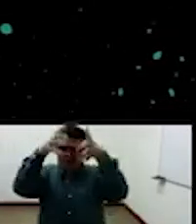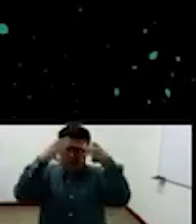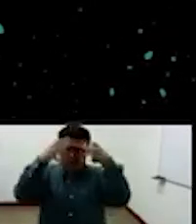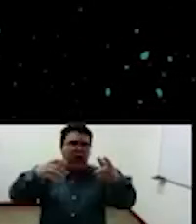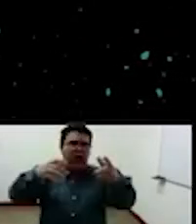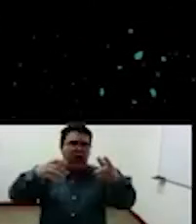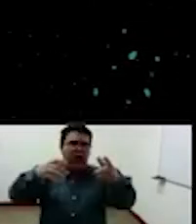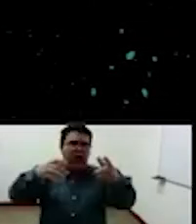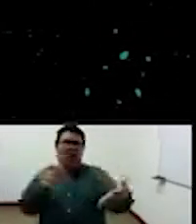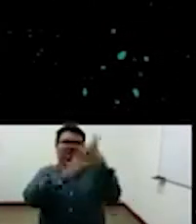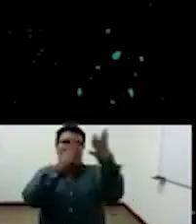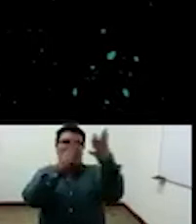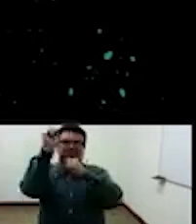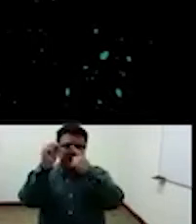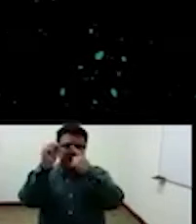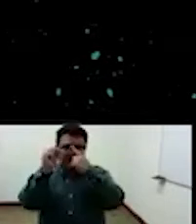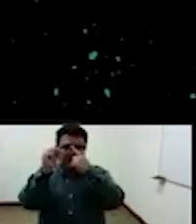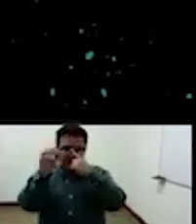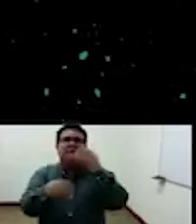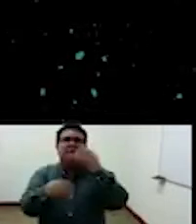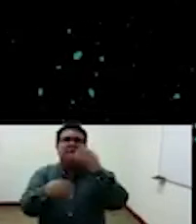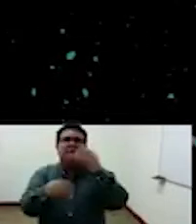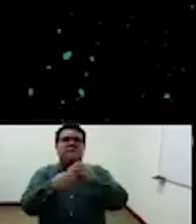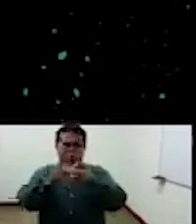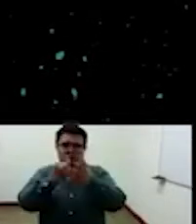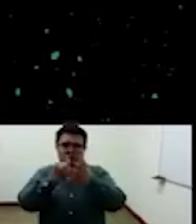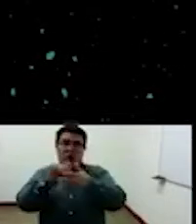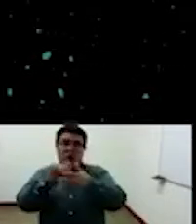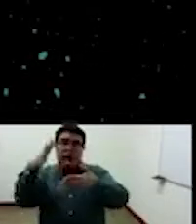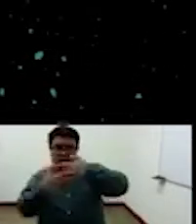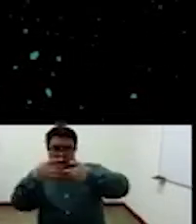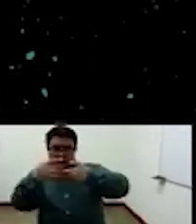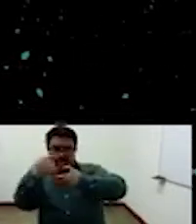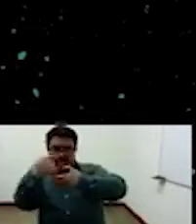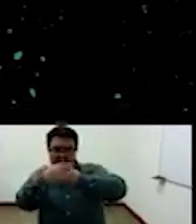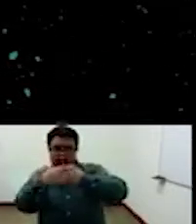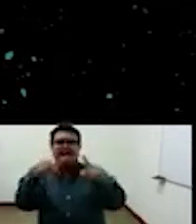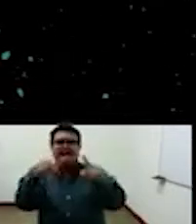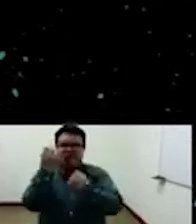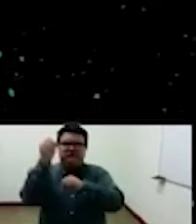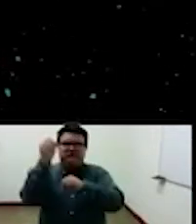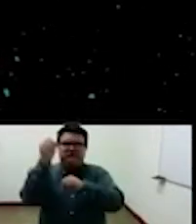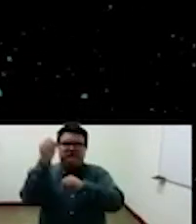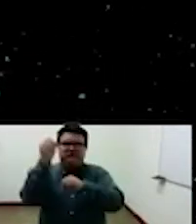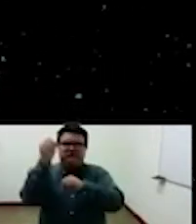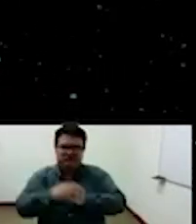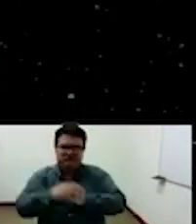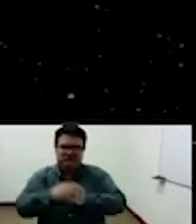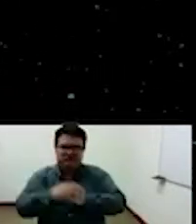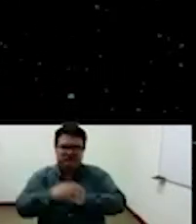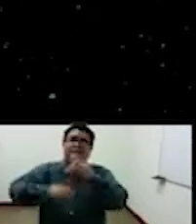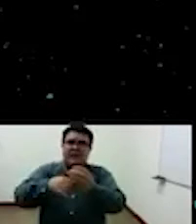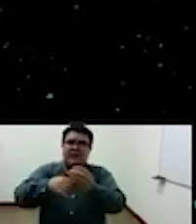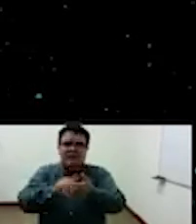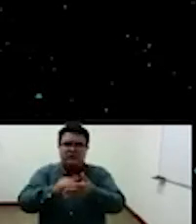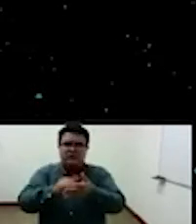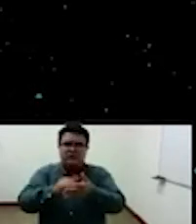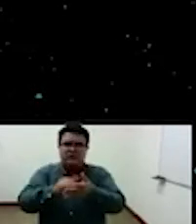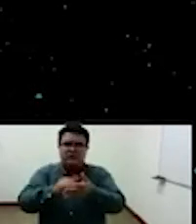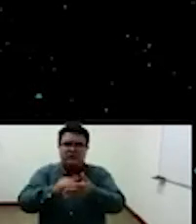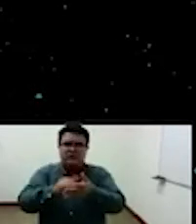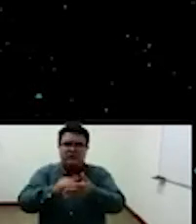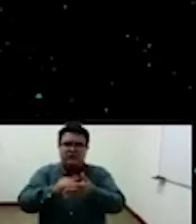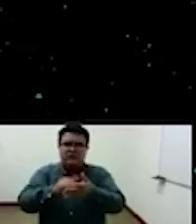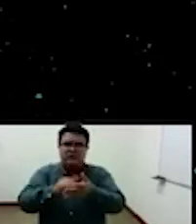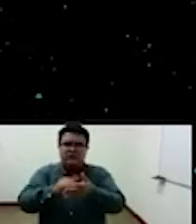revoluciones también en los países bajos o aquí se presenta lo que se llamó la revolución industrial